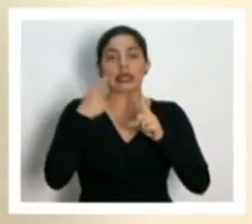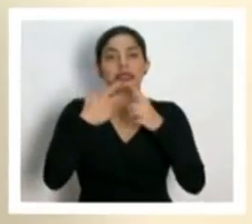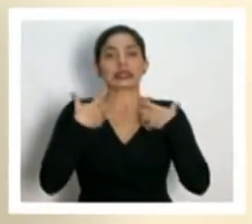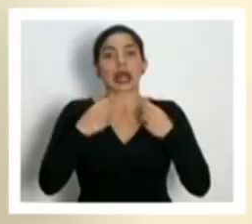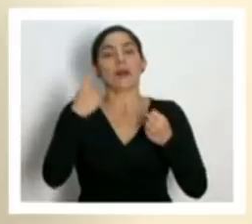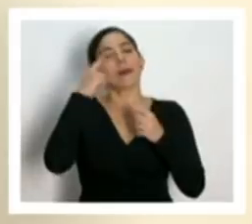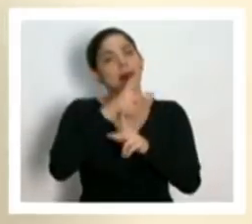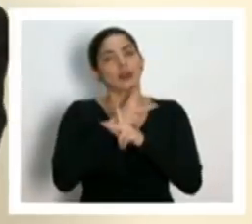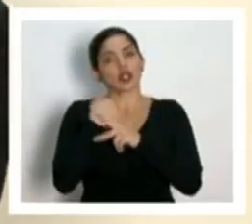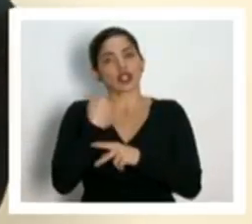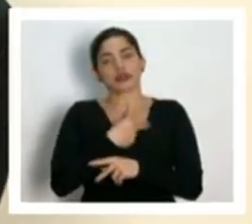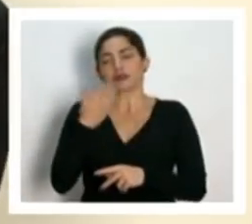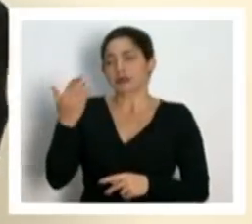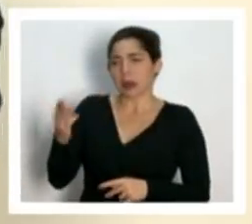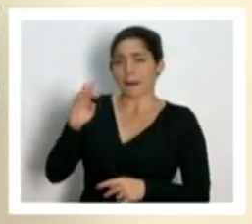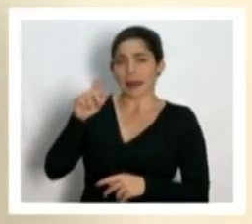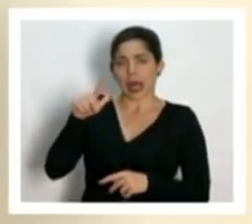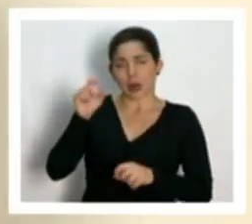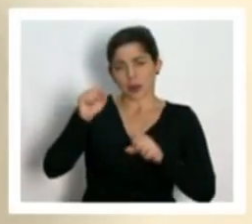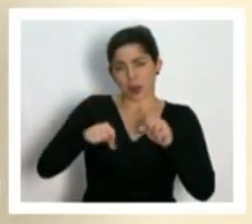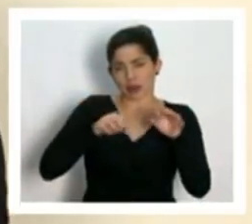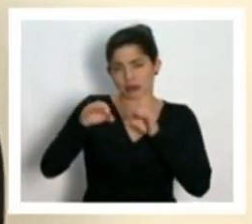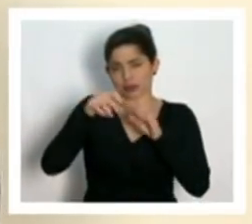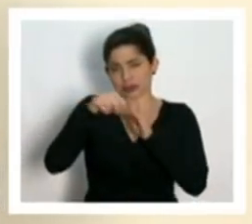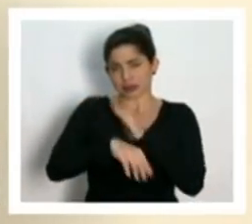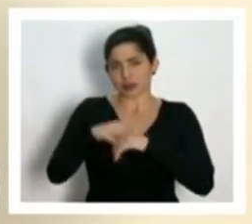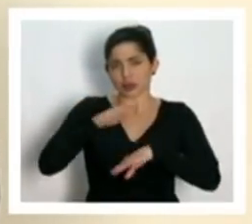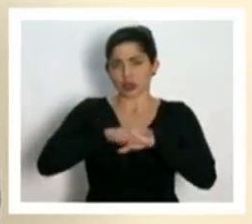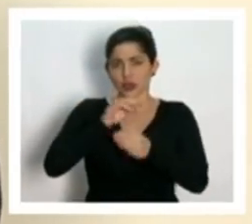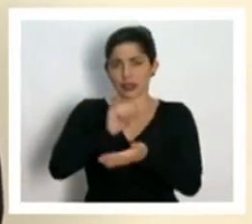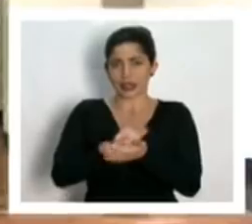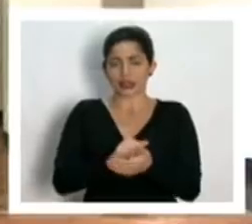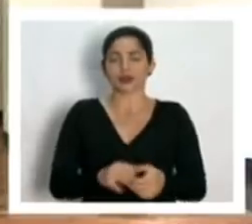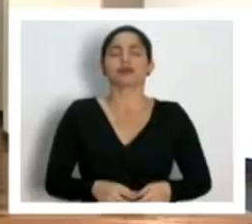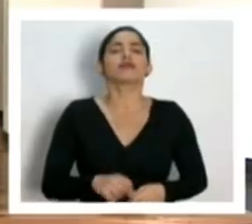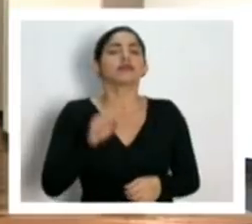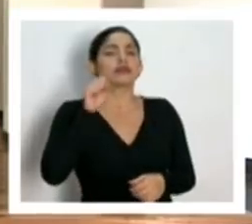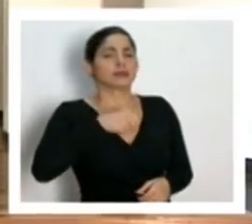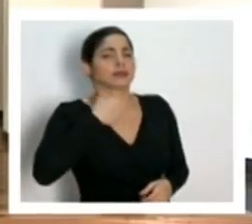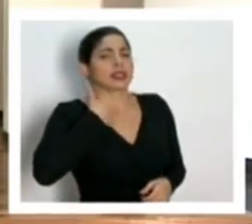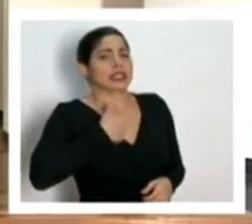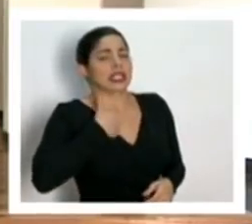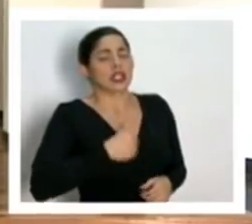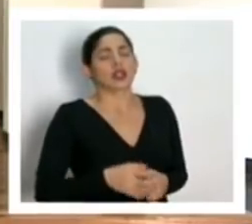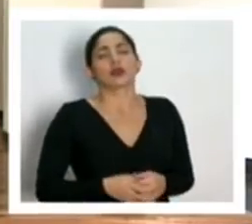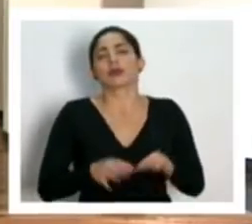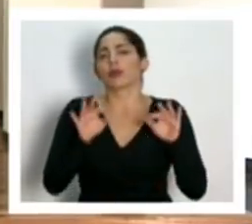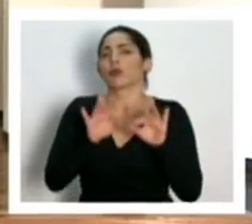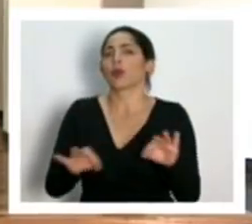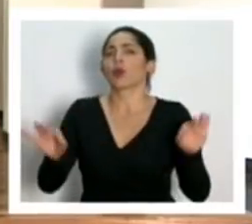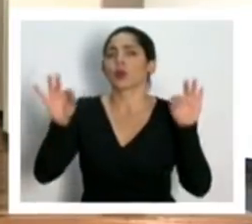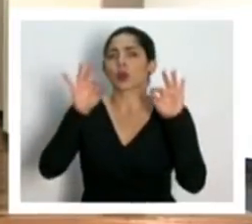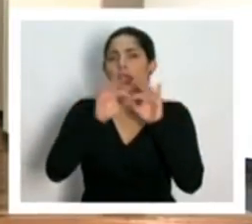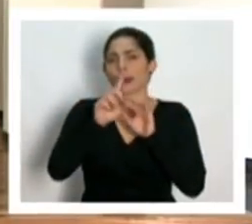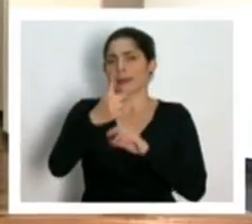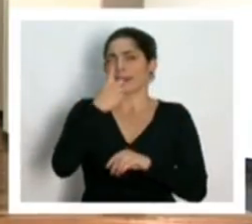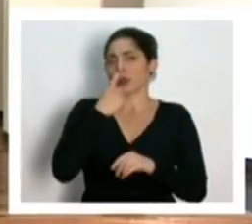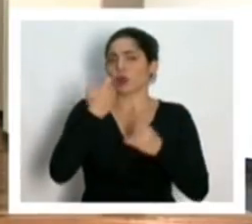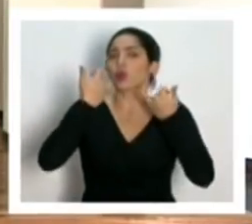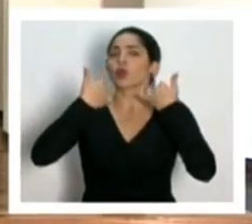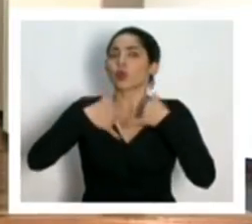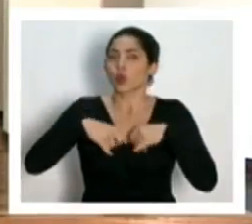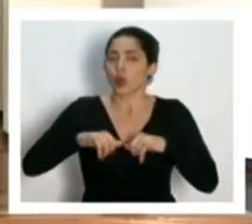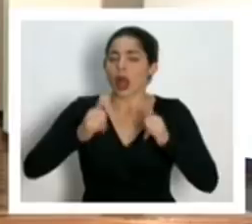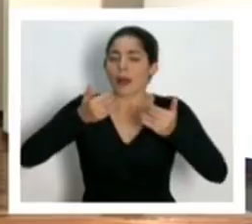de protegernos Don Michael si nos puede profundizar un poco sobre eso Sí señor muy importante la pregunta todavía estamos